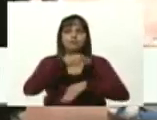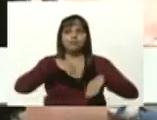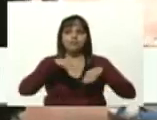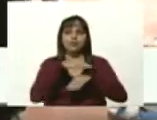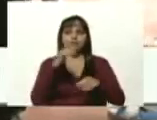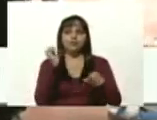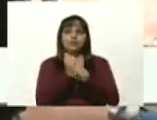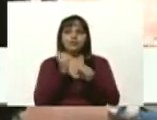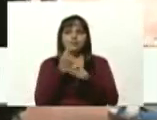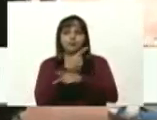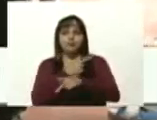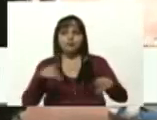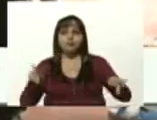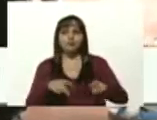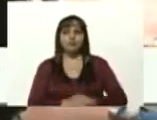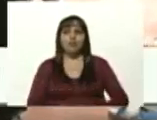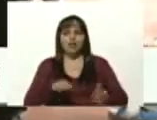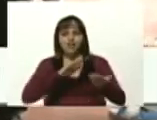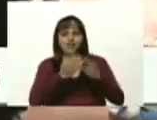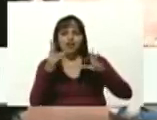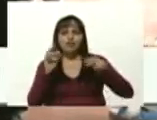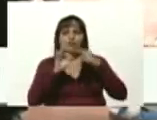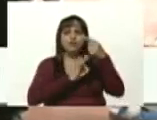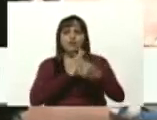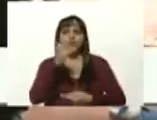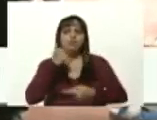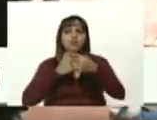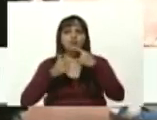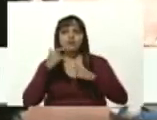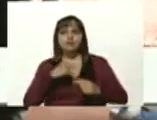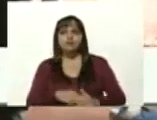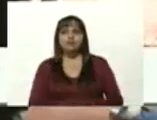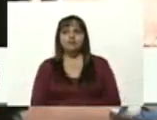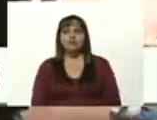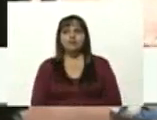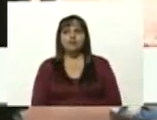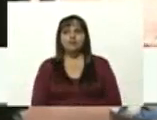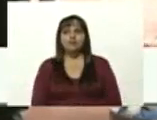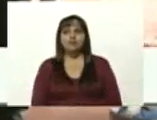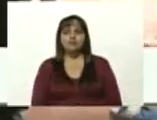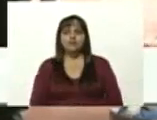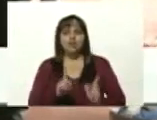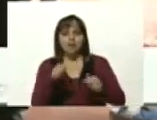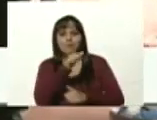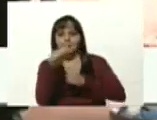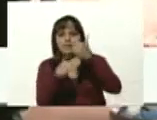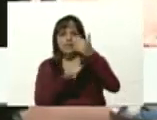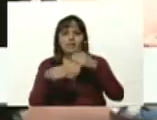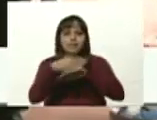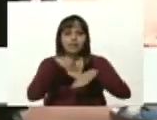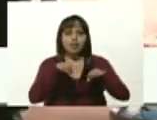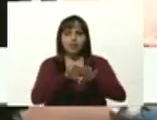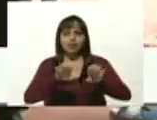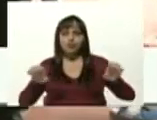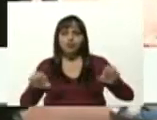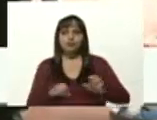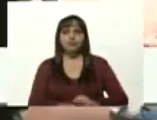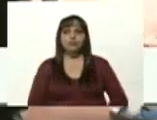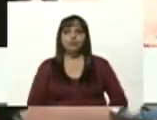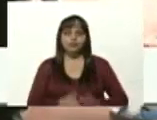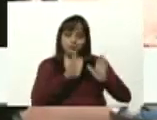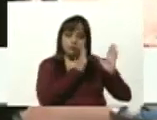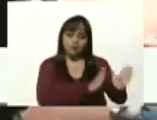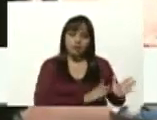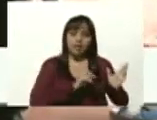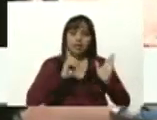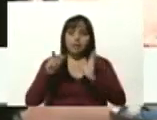públicas y barrio nuevo barrio tricolor por supuesto nuestras viceministras de educación Gisela Toro nuestra